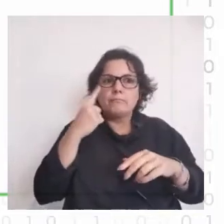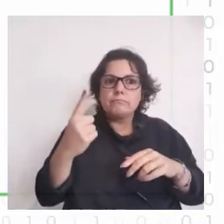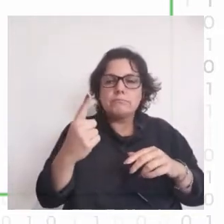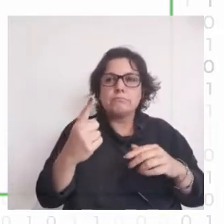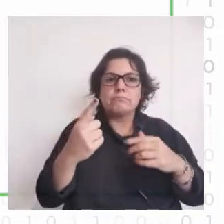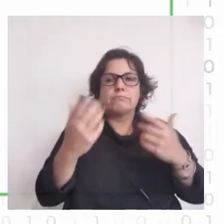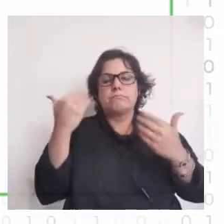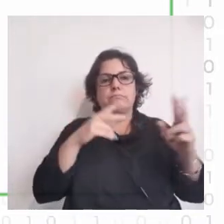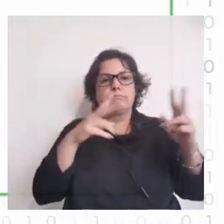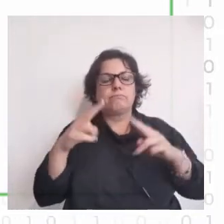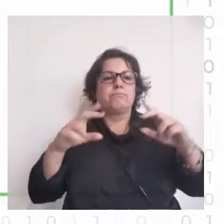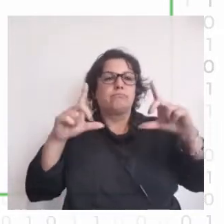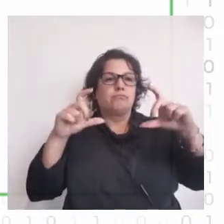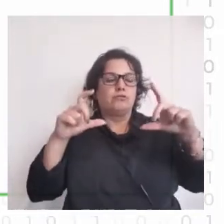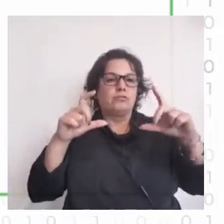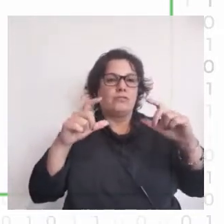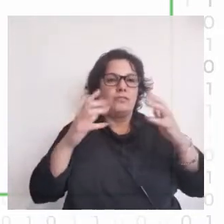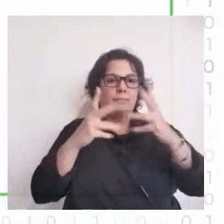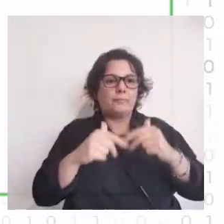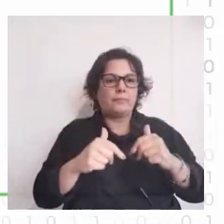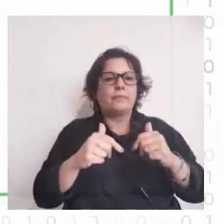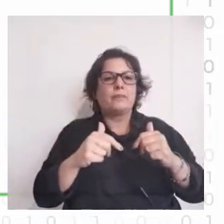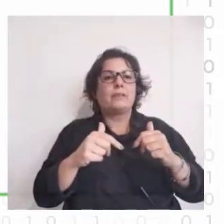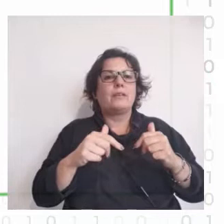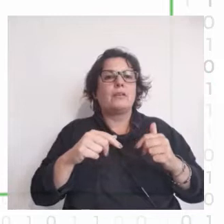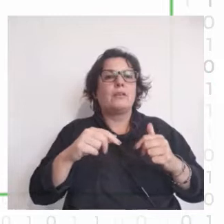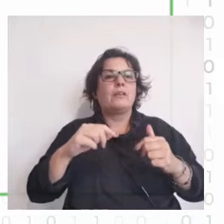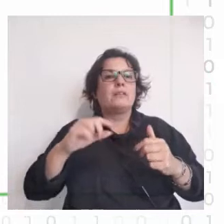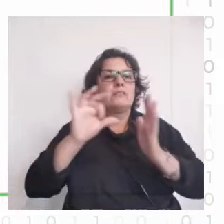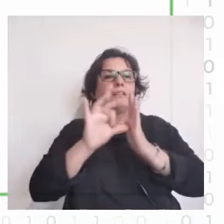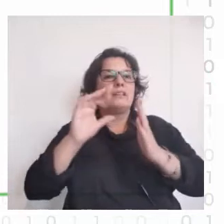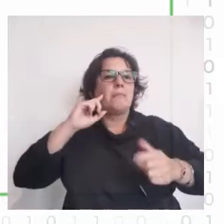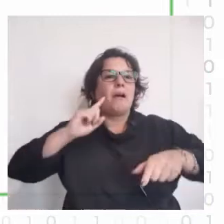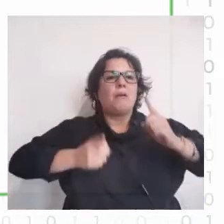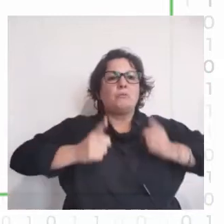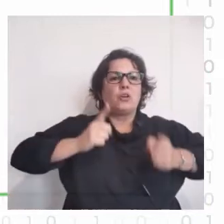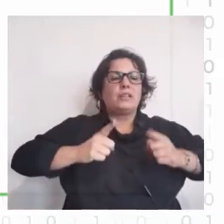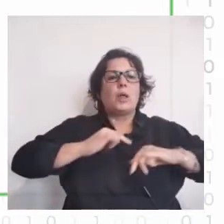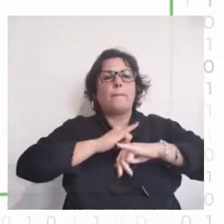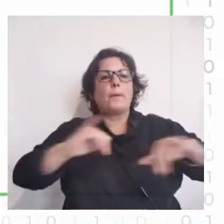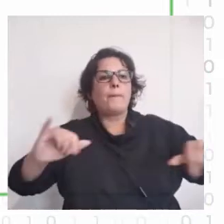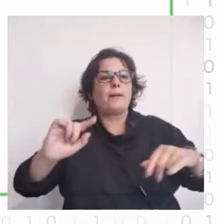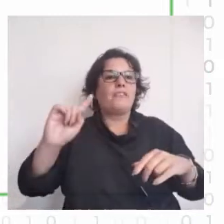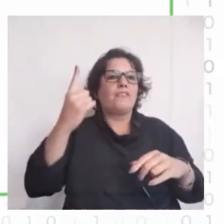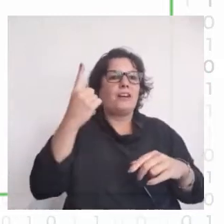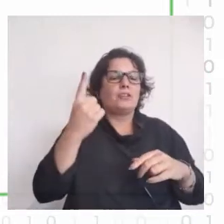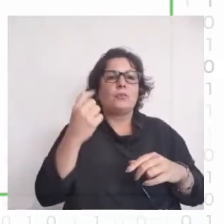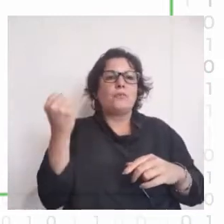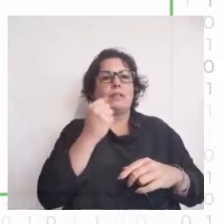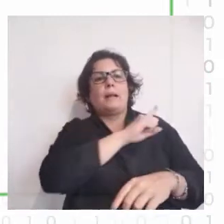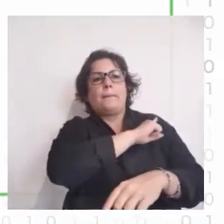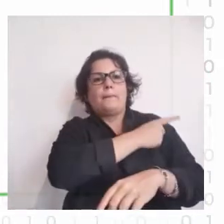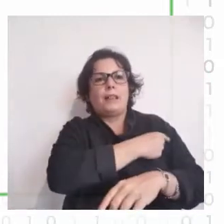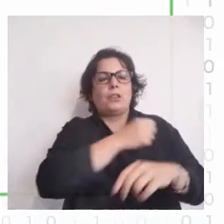digital son en general los regímenes autoritarios donde la propaganda era un factor clave para el poder. En esta imagen tenemos a